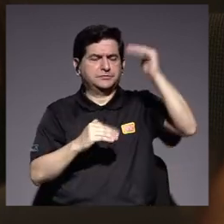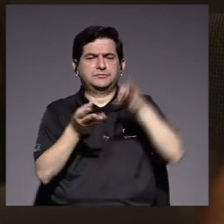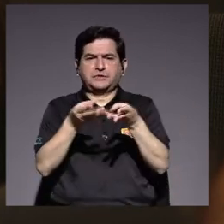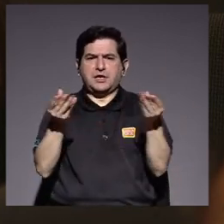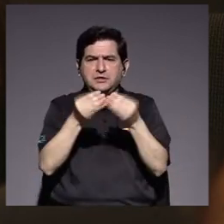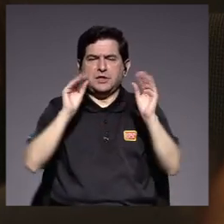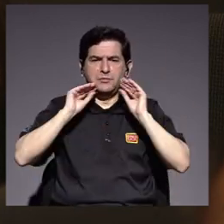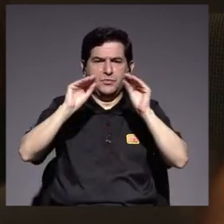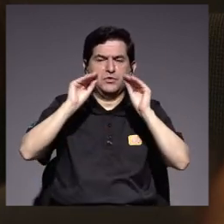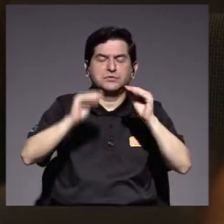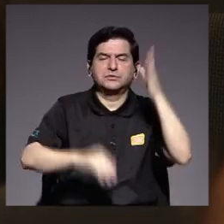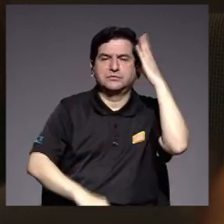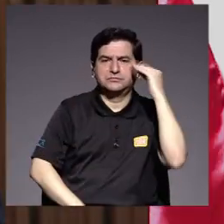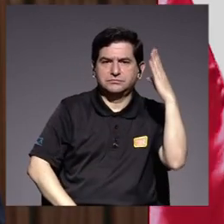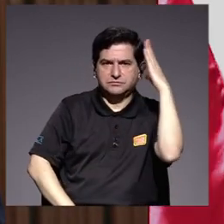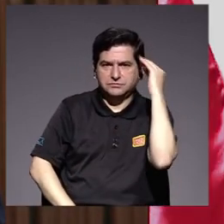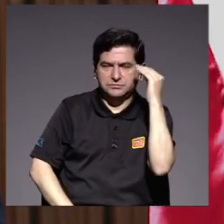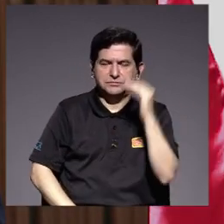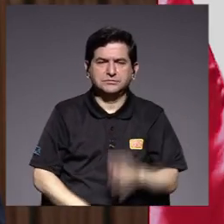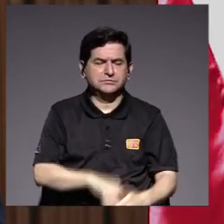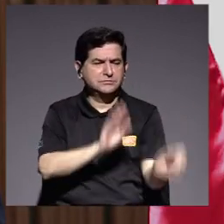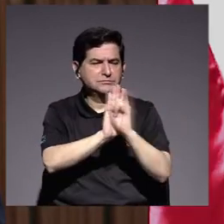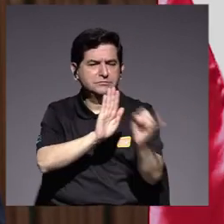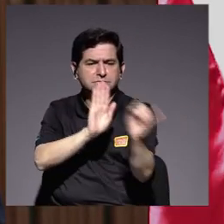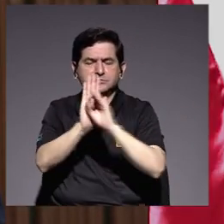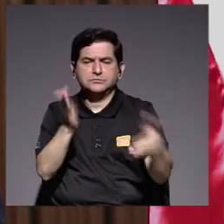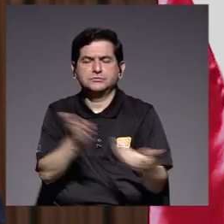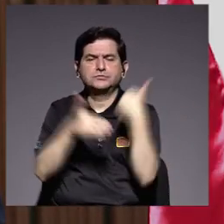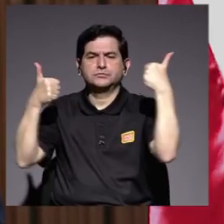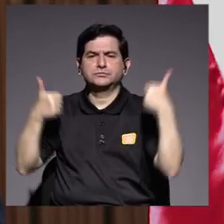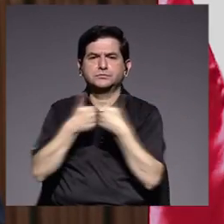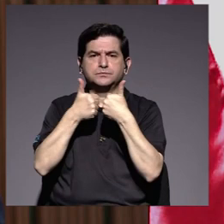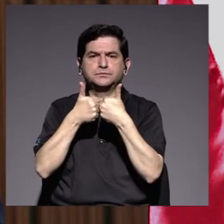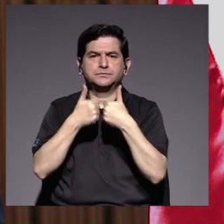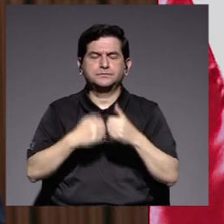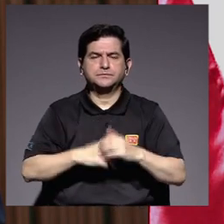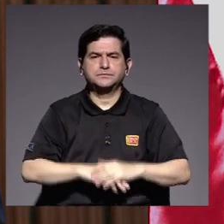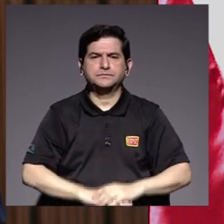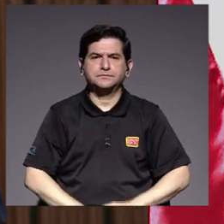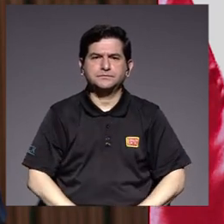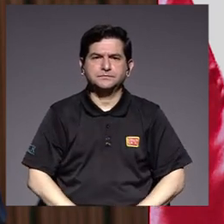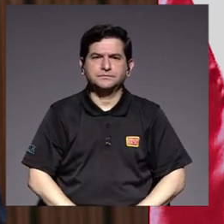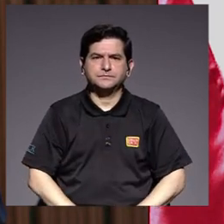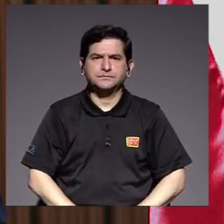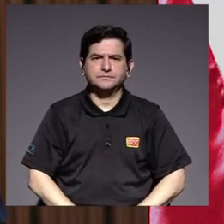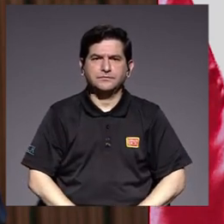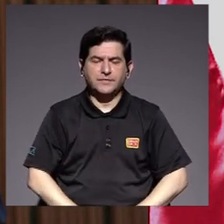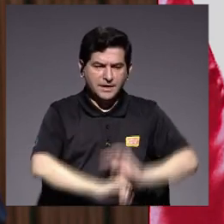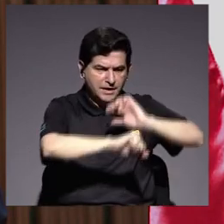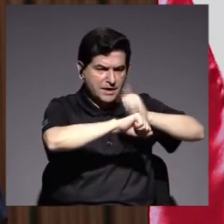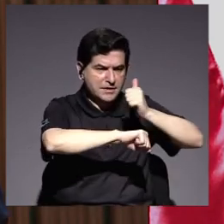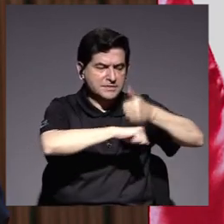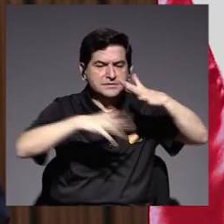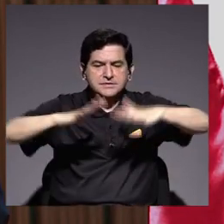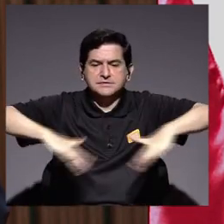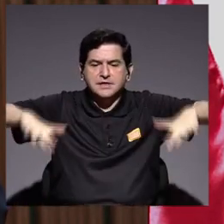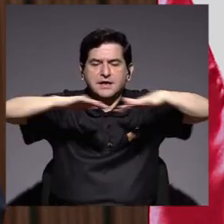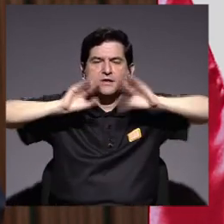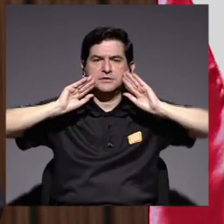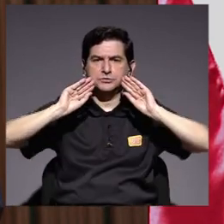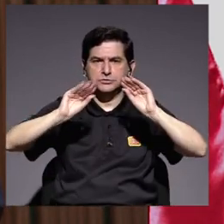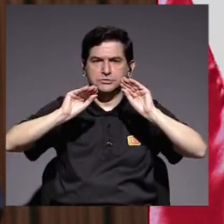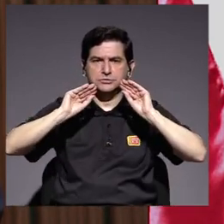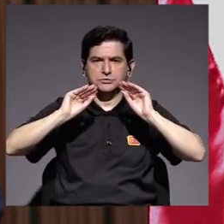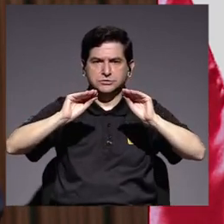académica, experiencia e identificación de nuevos retos. La consolidación de este espacio académico